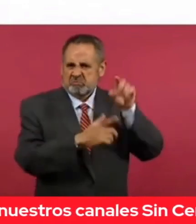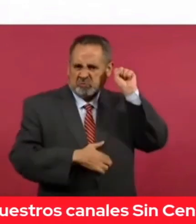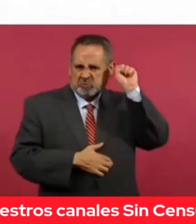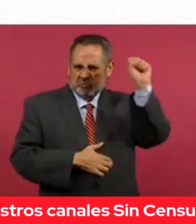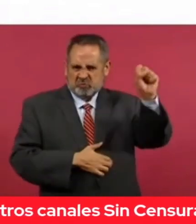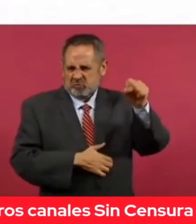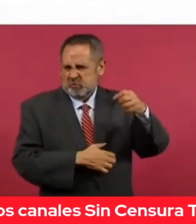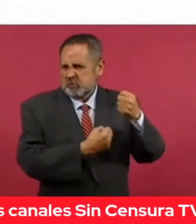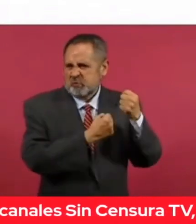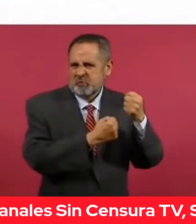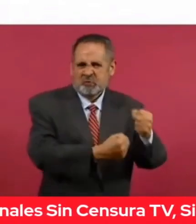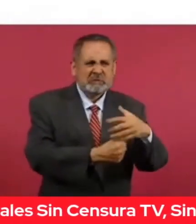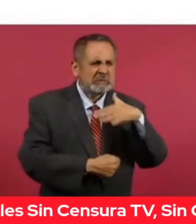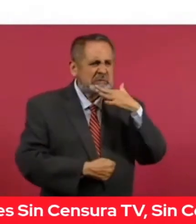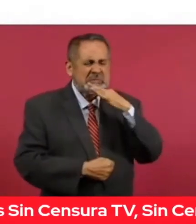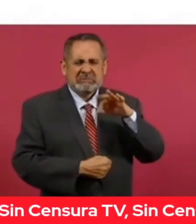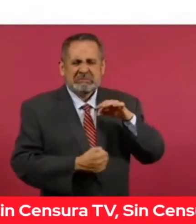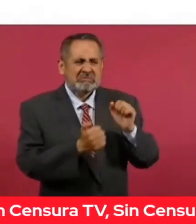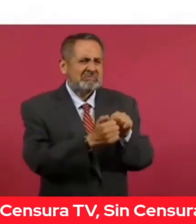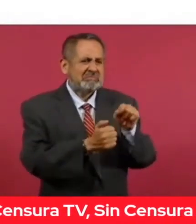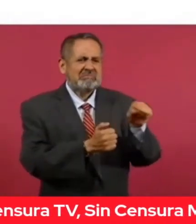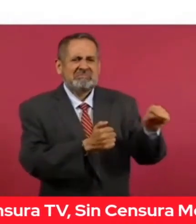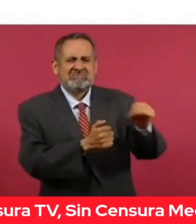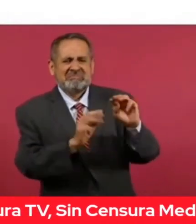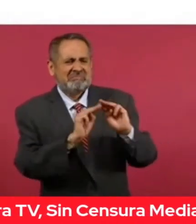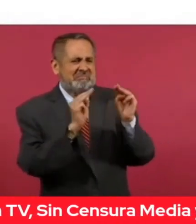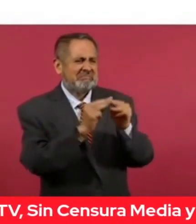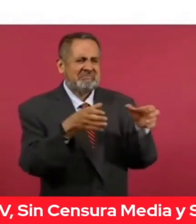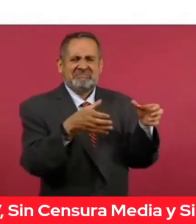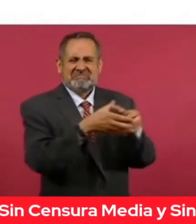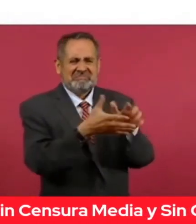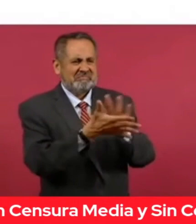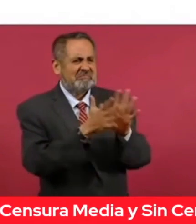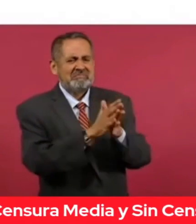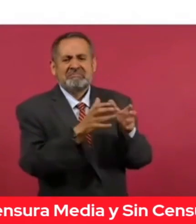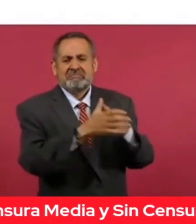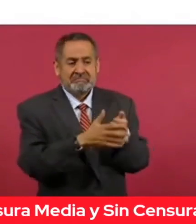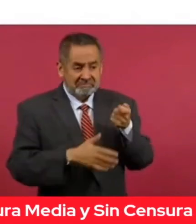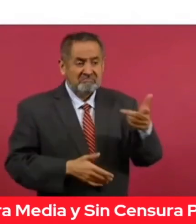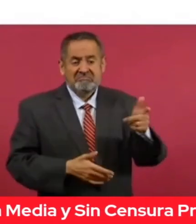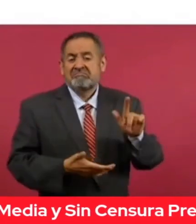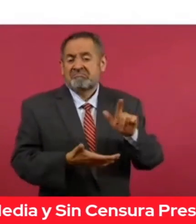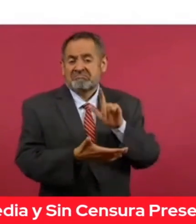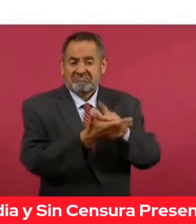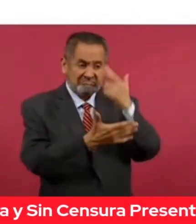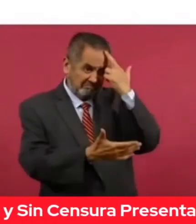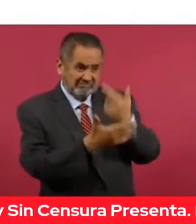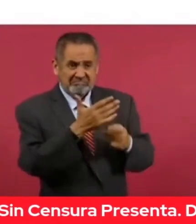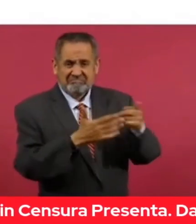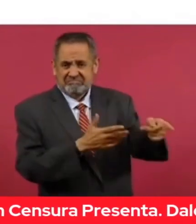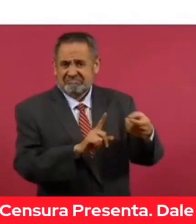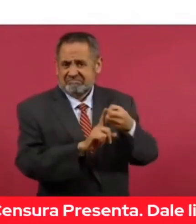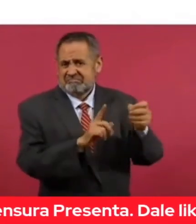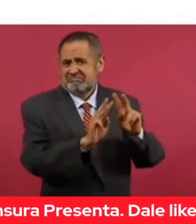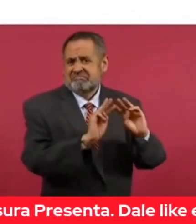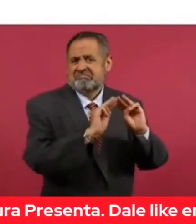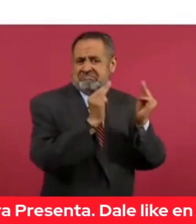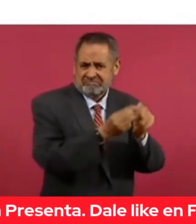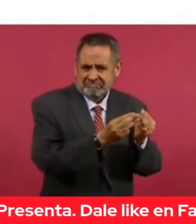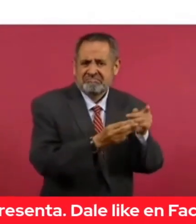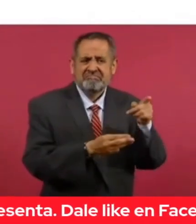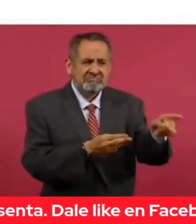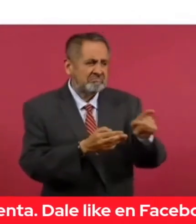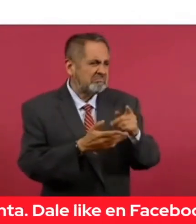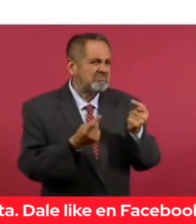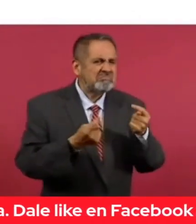radicales, demasiado contaminados con otros fenómenos delincuenciales. Eso es delincuencia organizada, queridos amigos. Están organizados